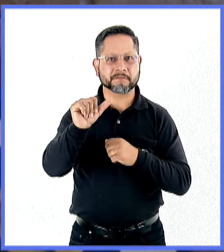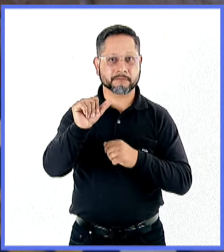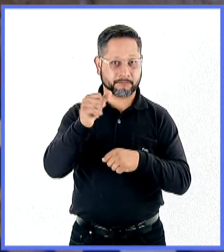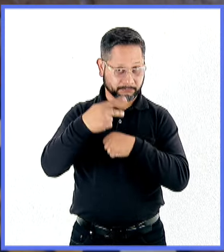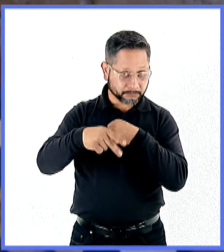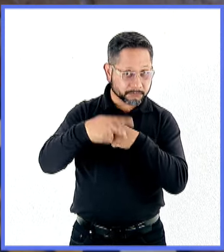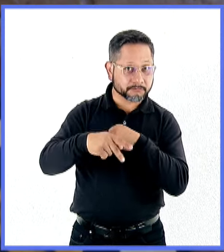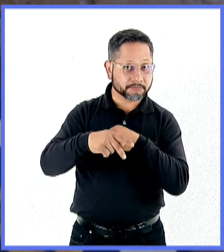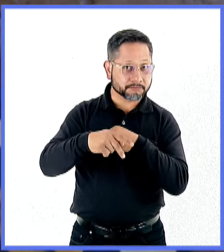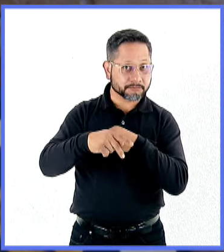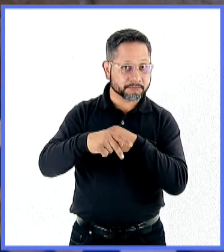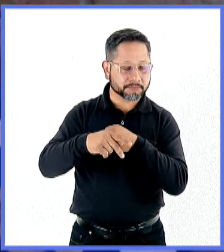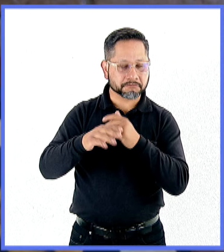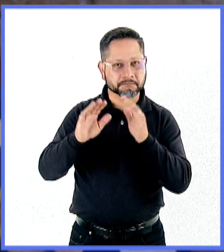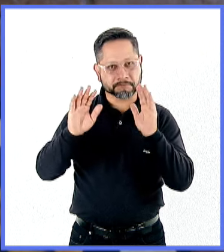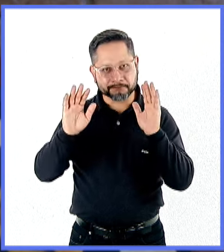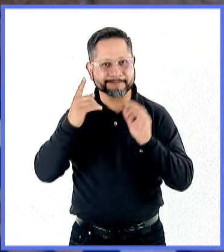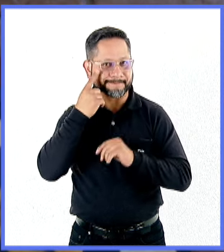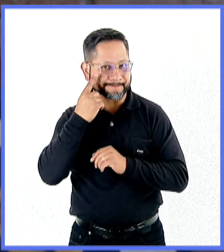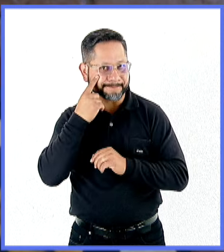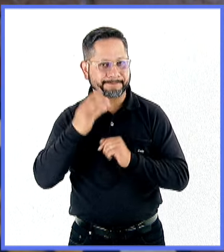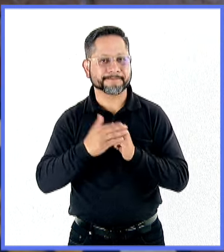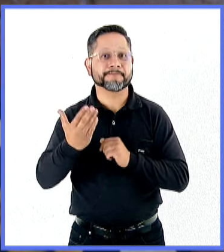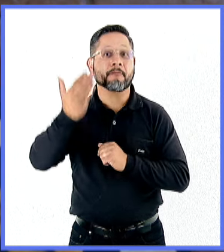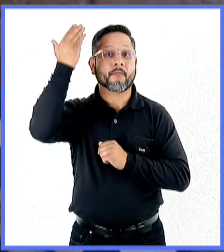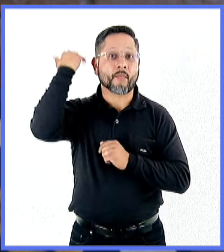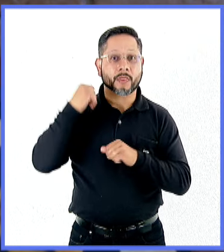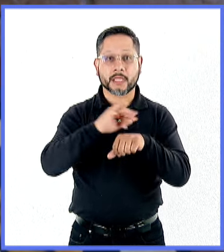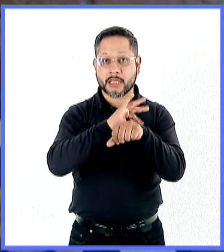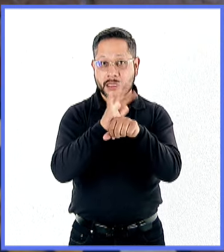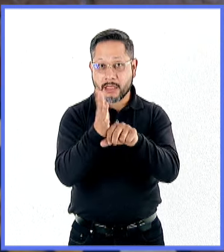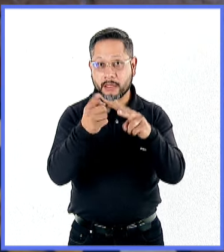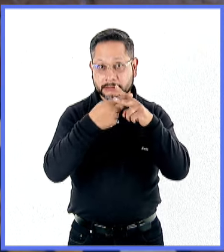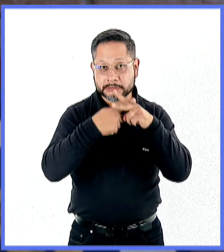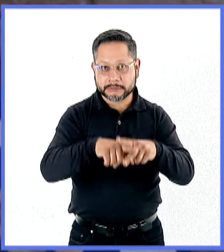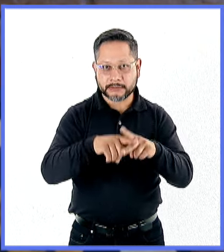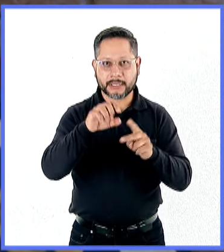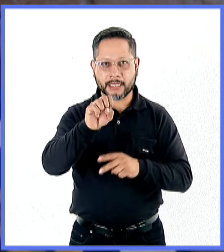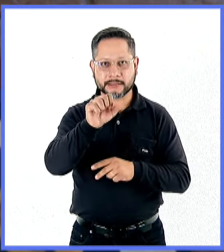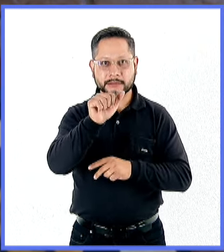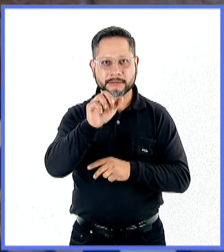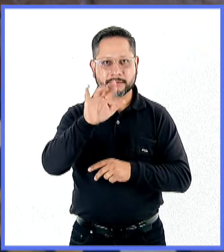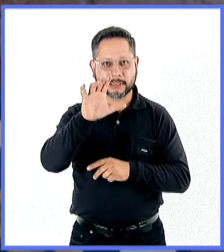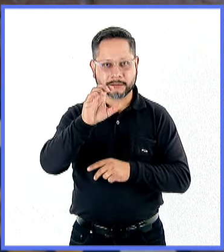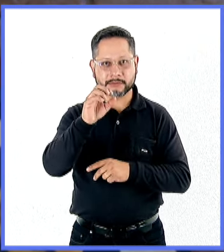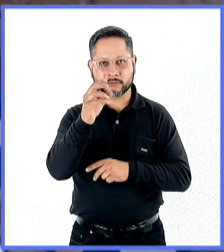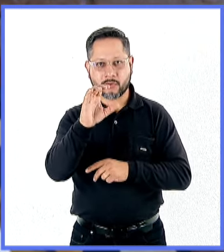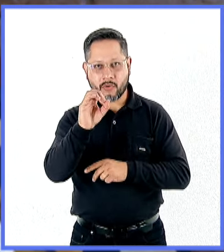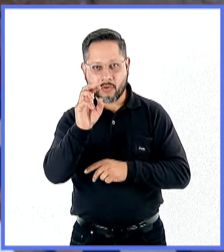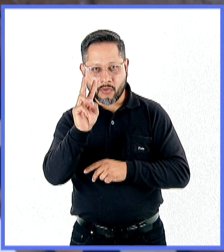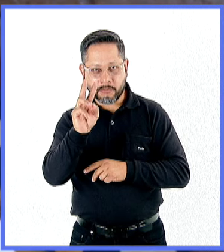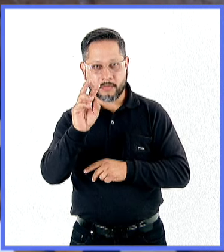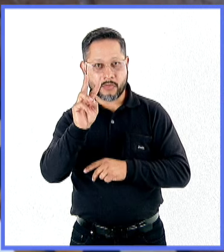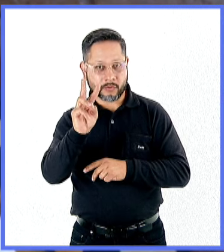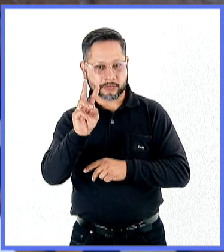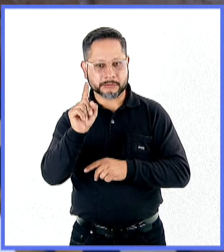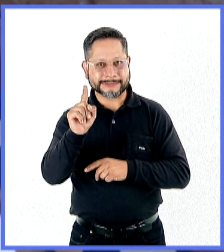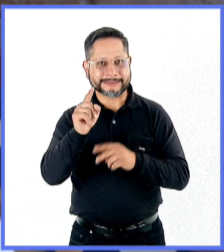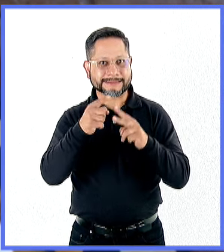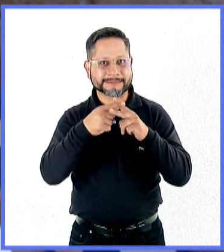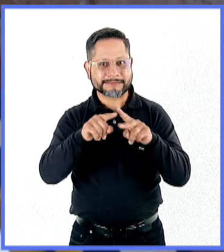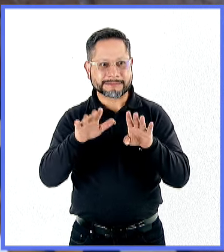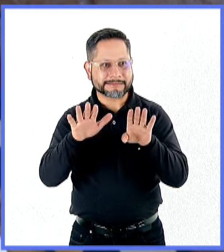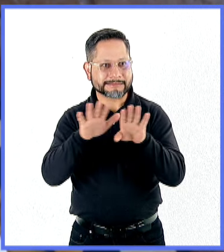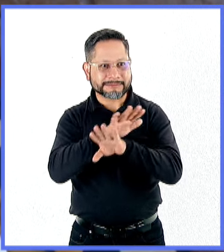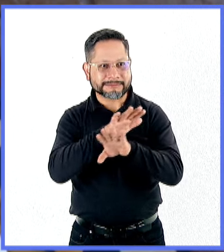recordemos que desde que inició la pandemia de la COVID-19, el virus SARS-CoV-2 ha estado cambiando. Cuando el